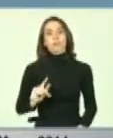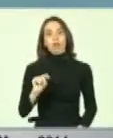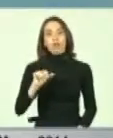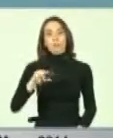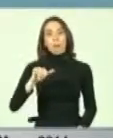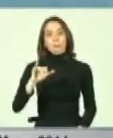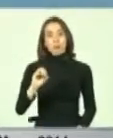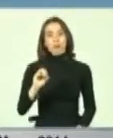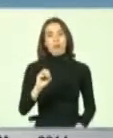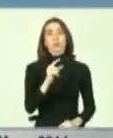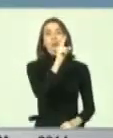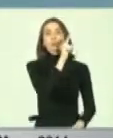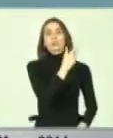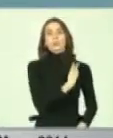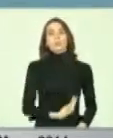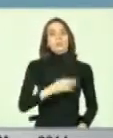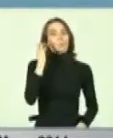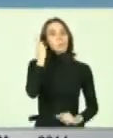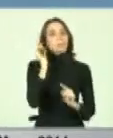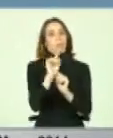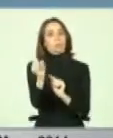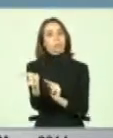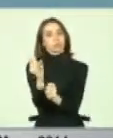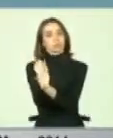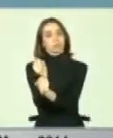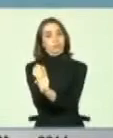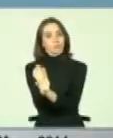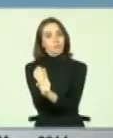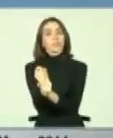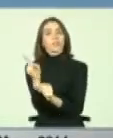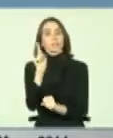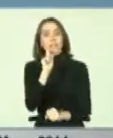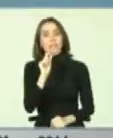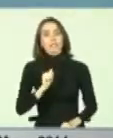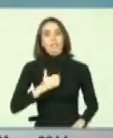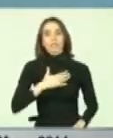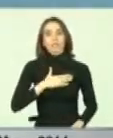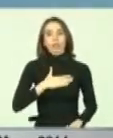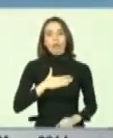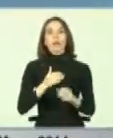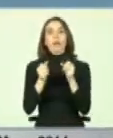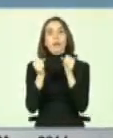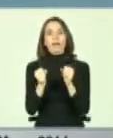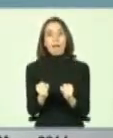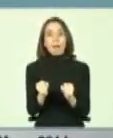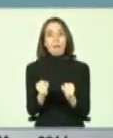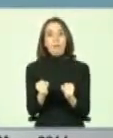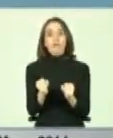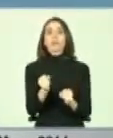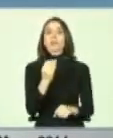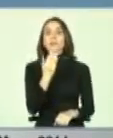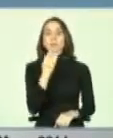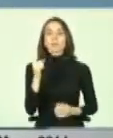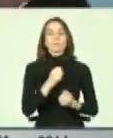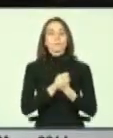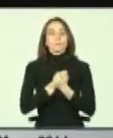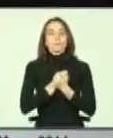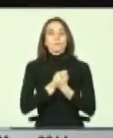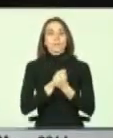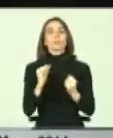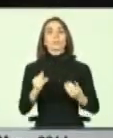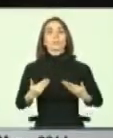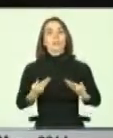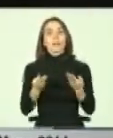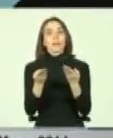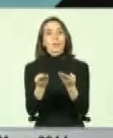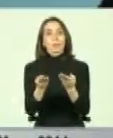Presidenta le encomendado. Sé que cuenta no sólo con vocación, capacidad, sino con una pasión y entrega